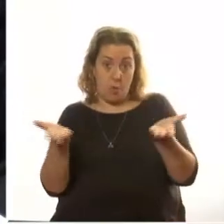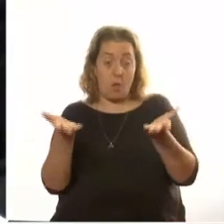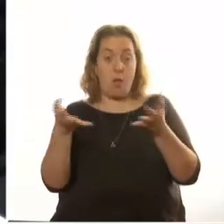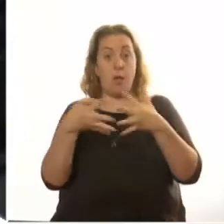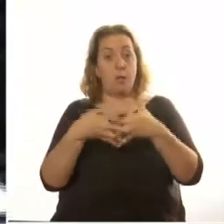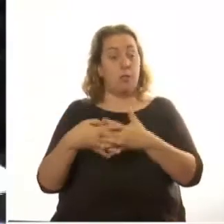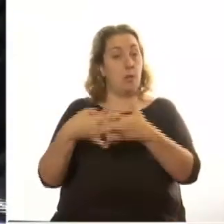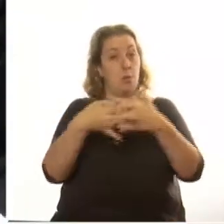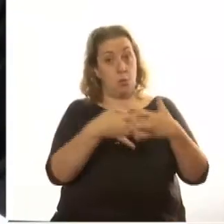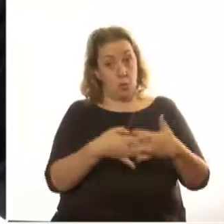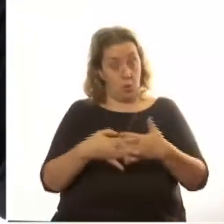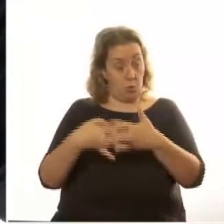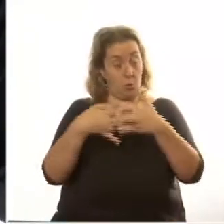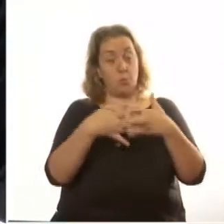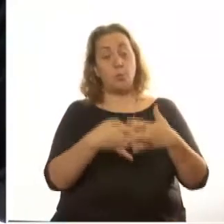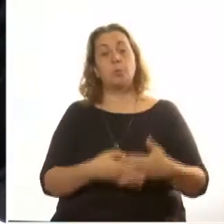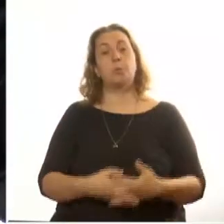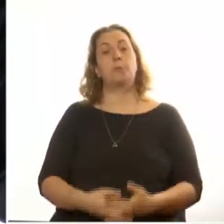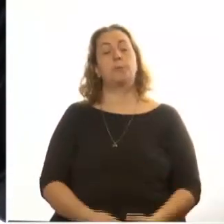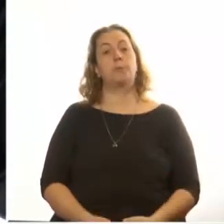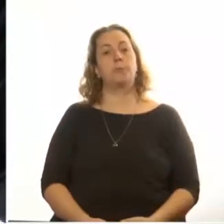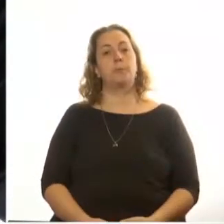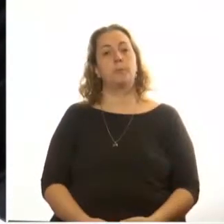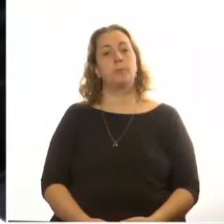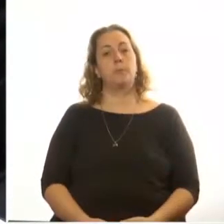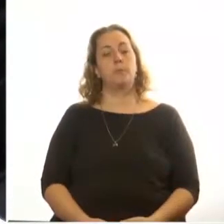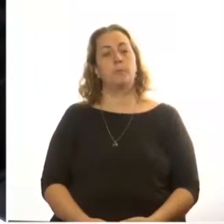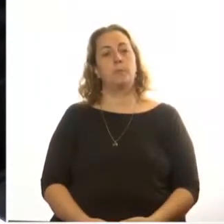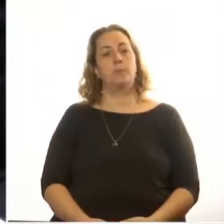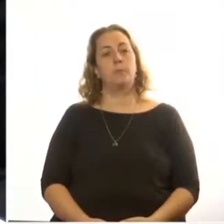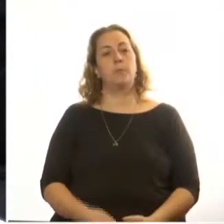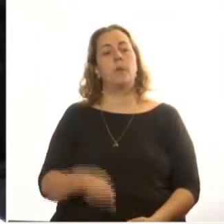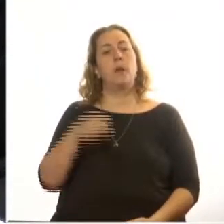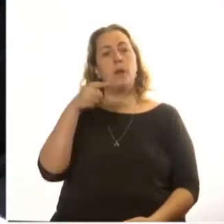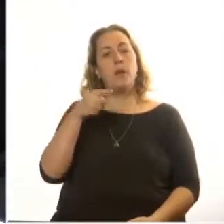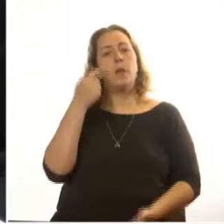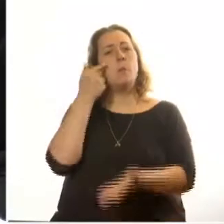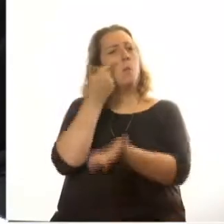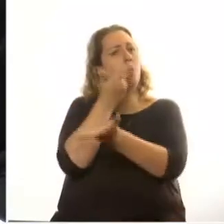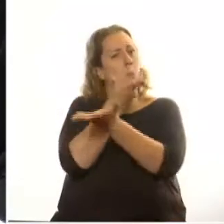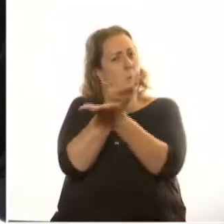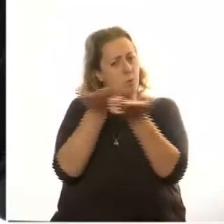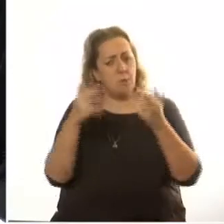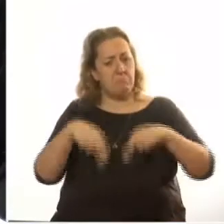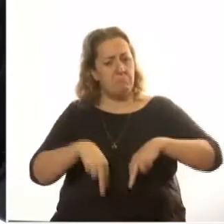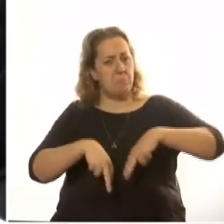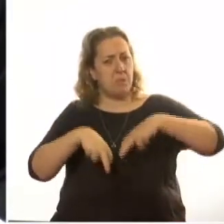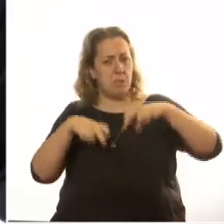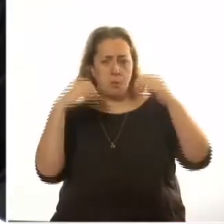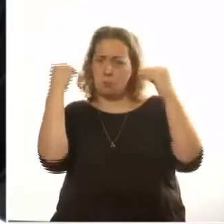el Claims Conference, en el cual muestra estudios muy preocupantes.